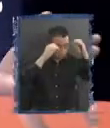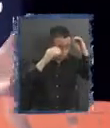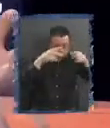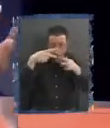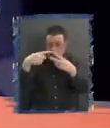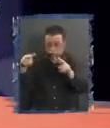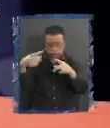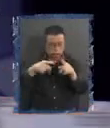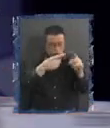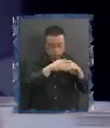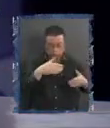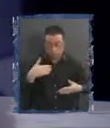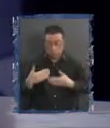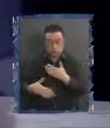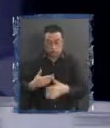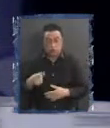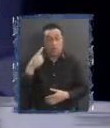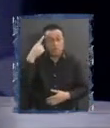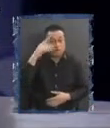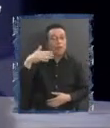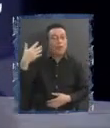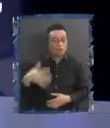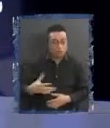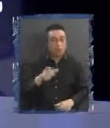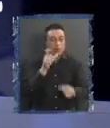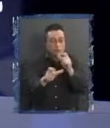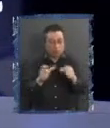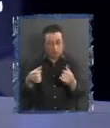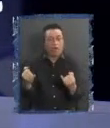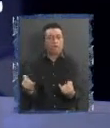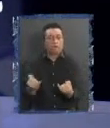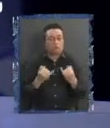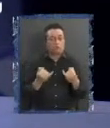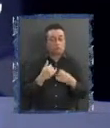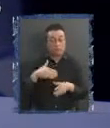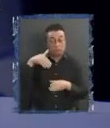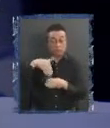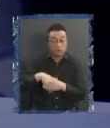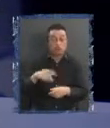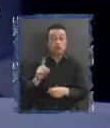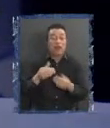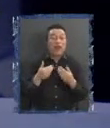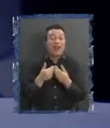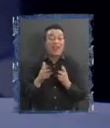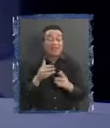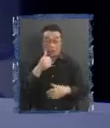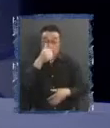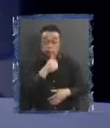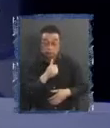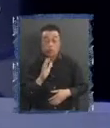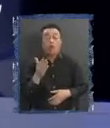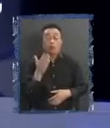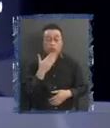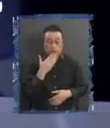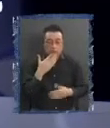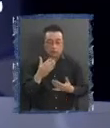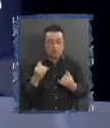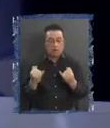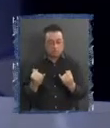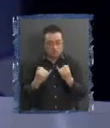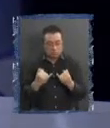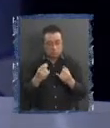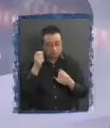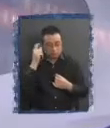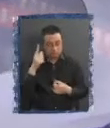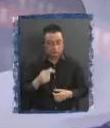fue el proceso pero creo que es importante que la gente se informe y el voto no solo sea libre y secreto sino que sea sobre todo informado en